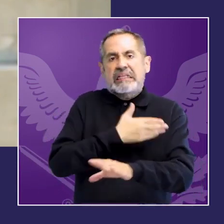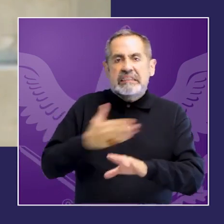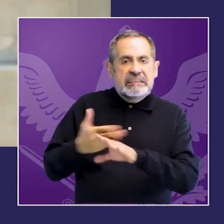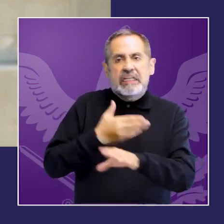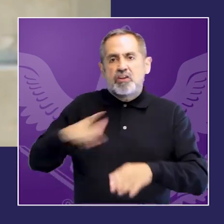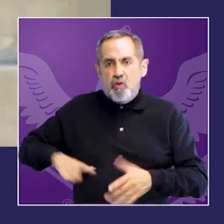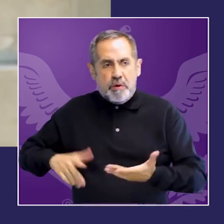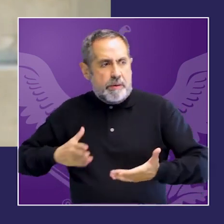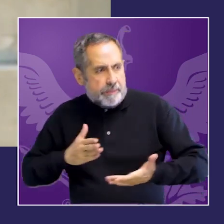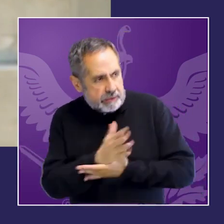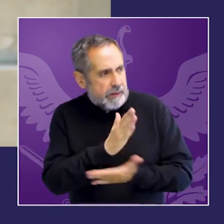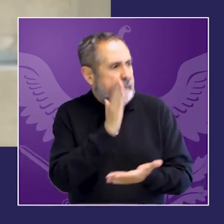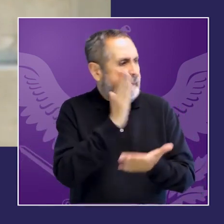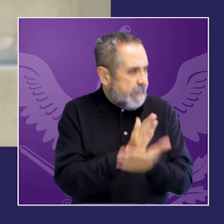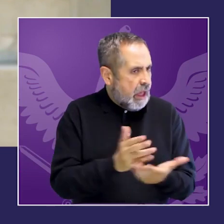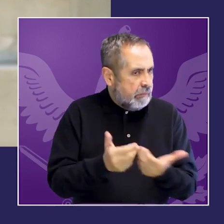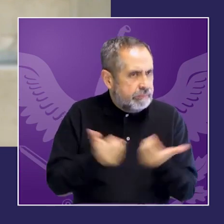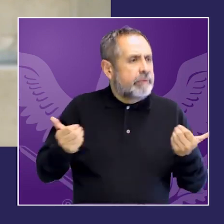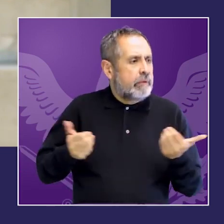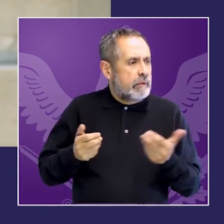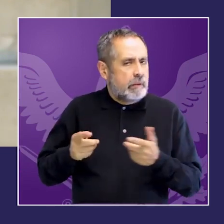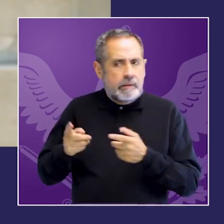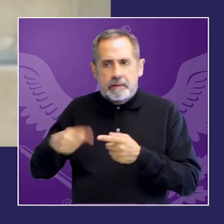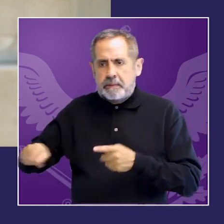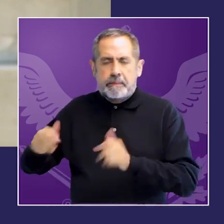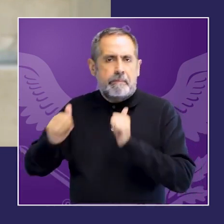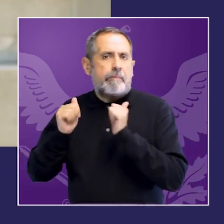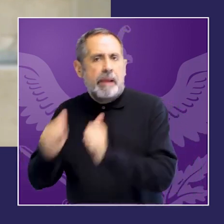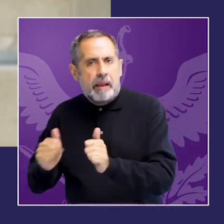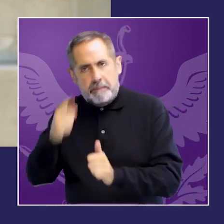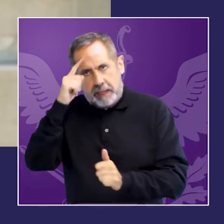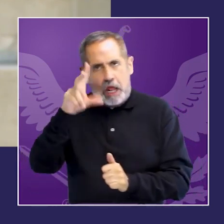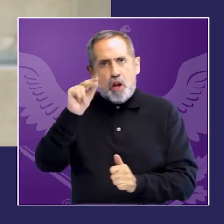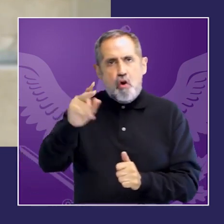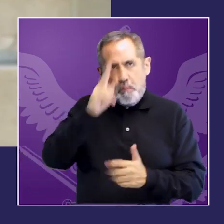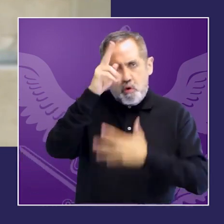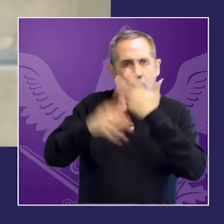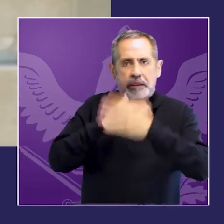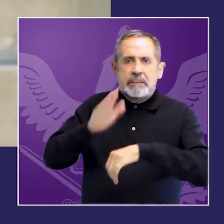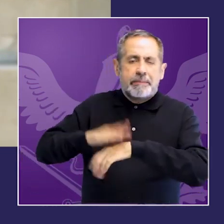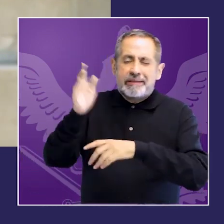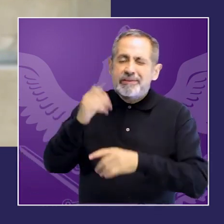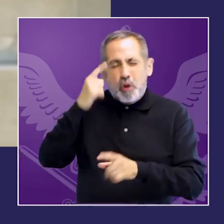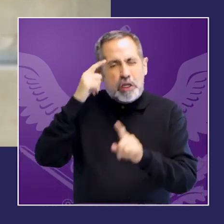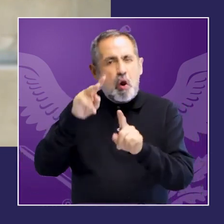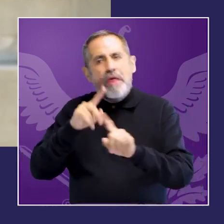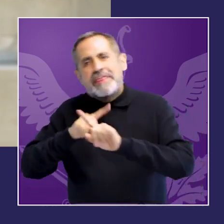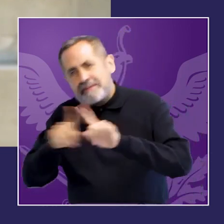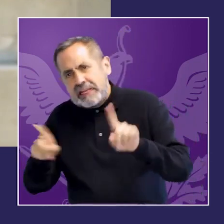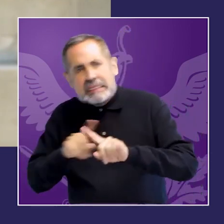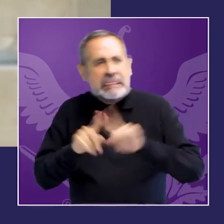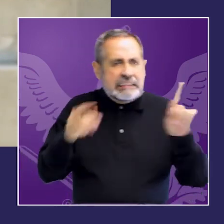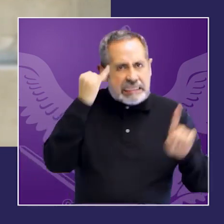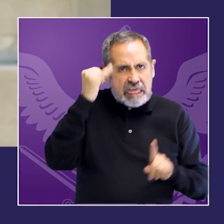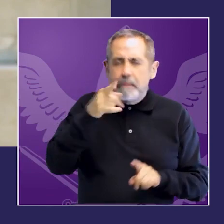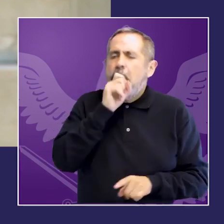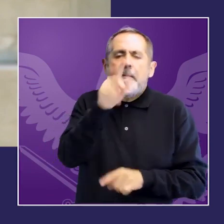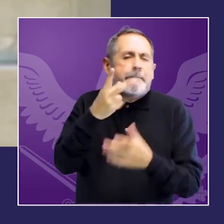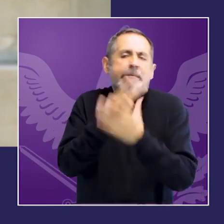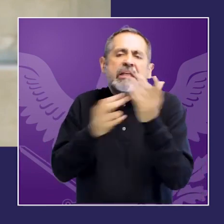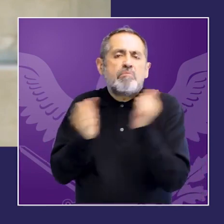ojalá eventualmente prevenir futuras formas de violencia creo que son dimensiones distintas pero complementarias del mismo tema